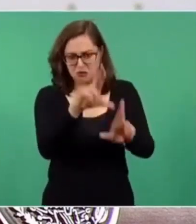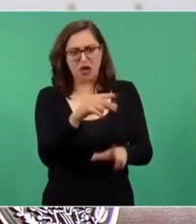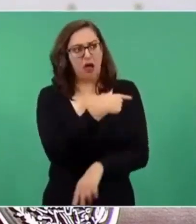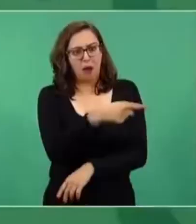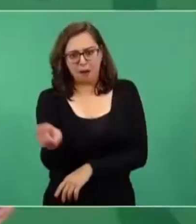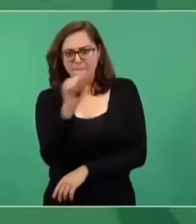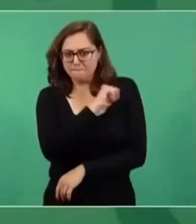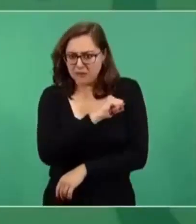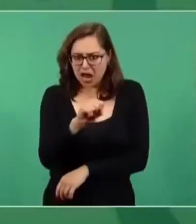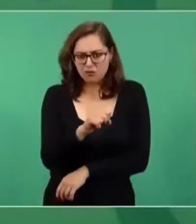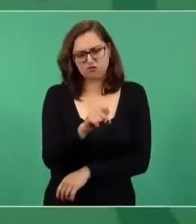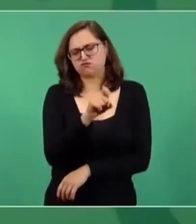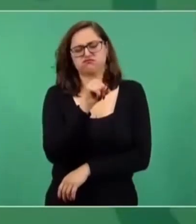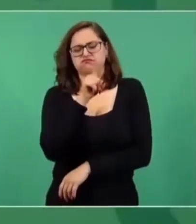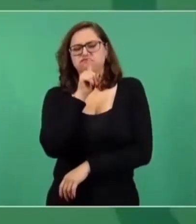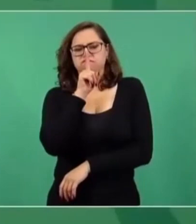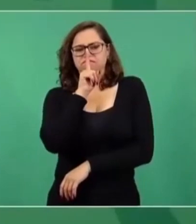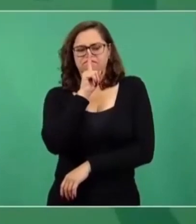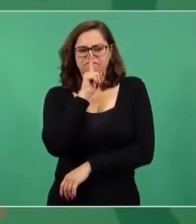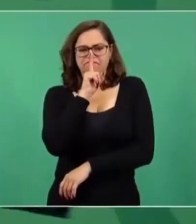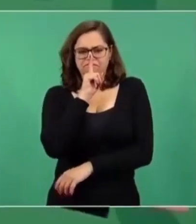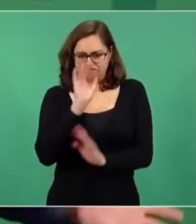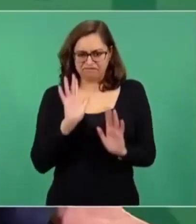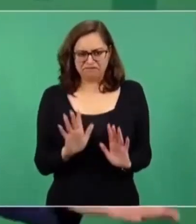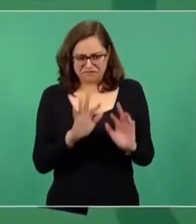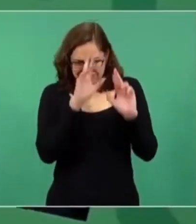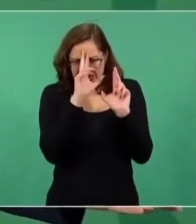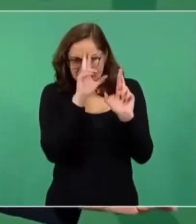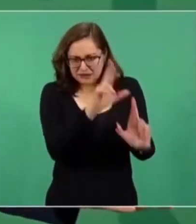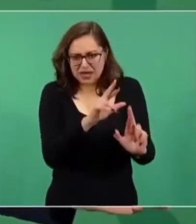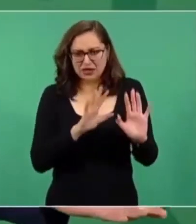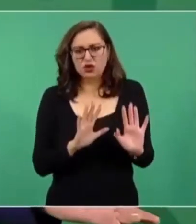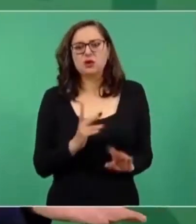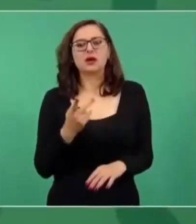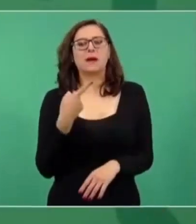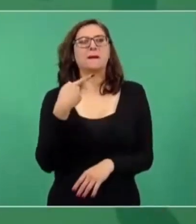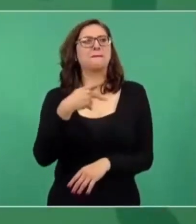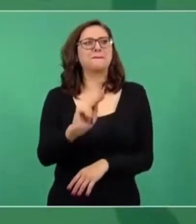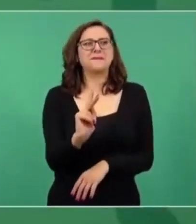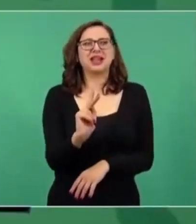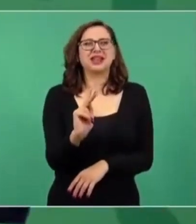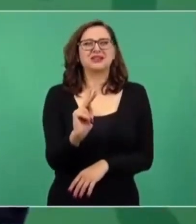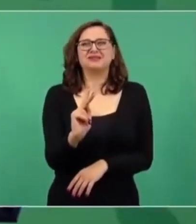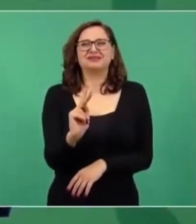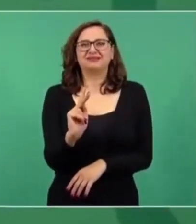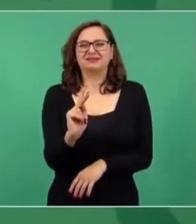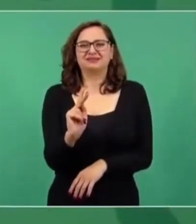tiene es malvado. Pero el